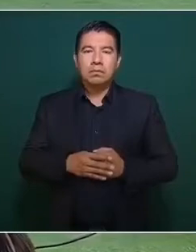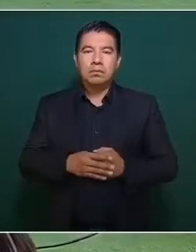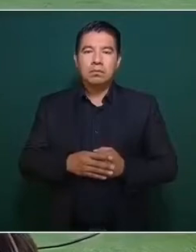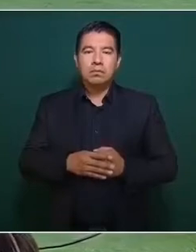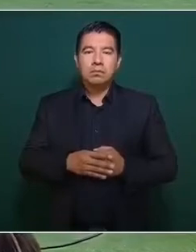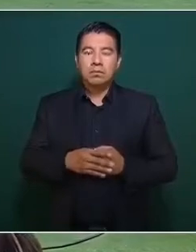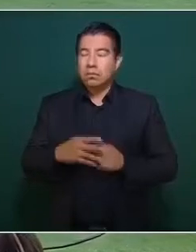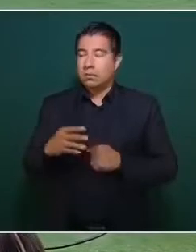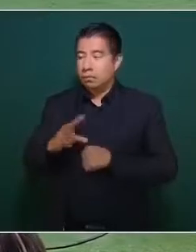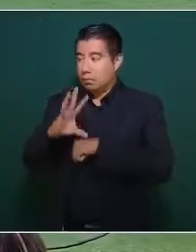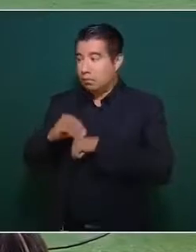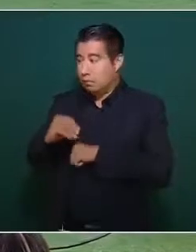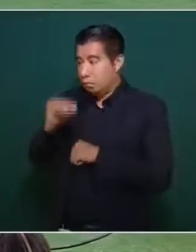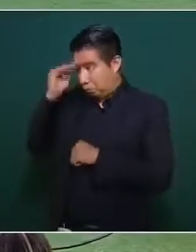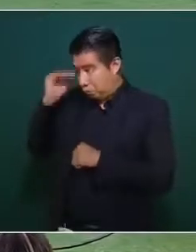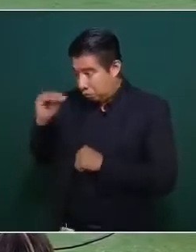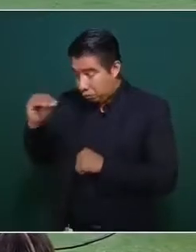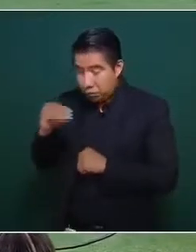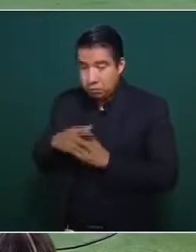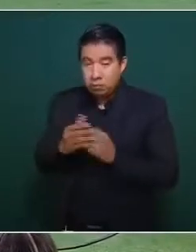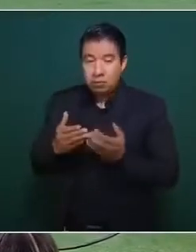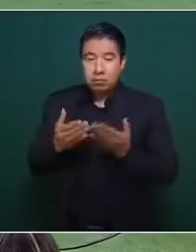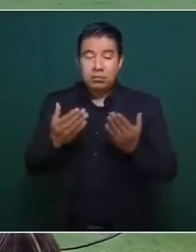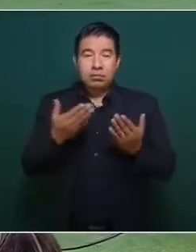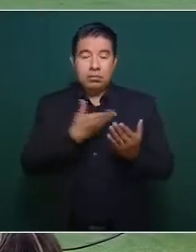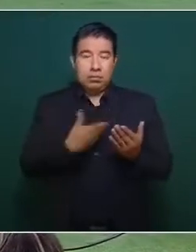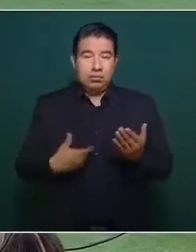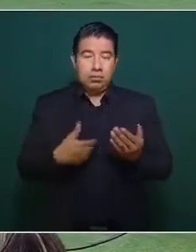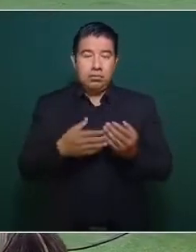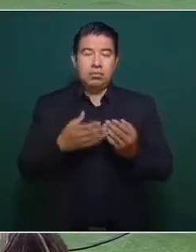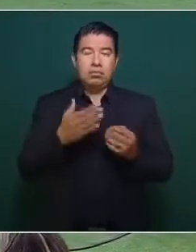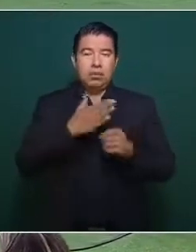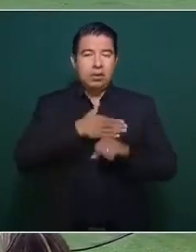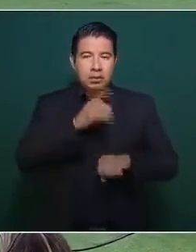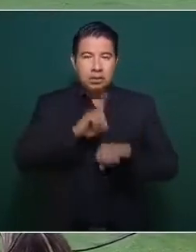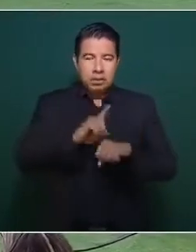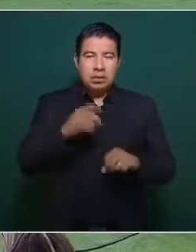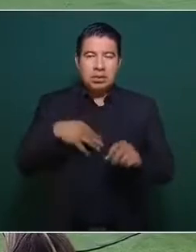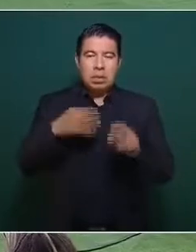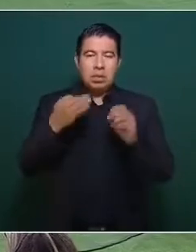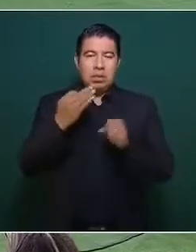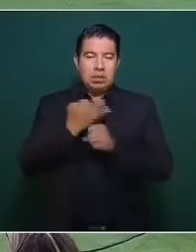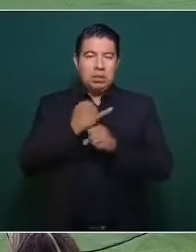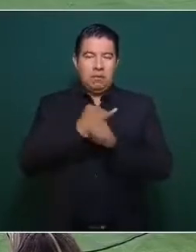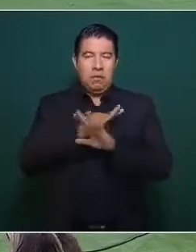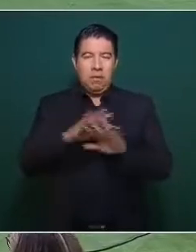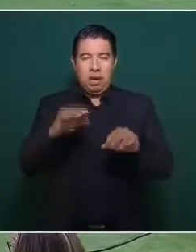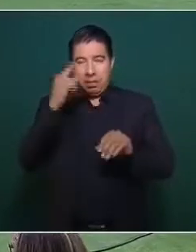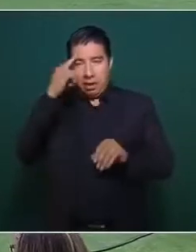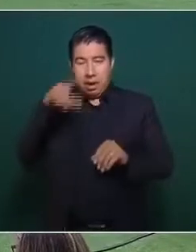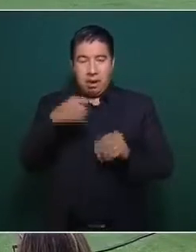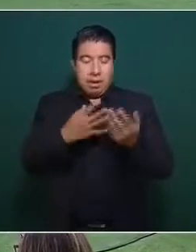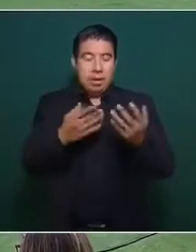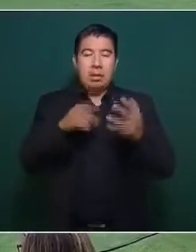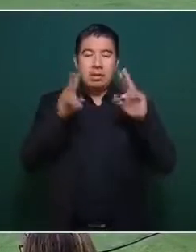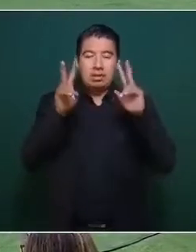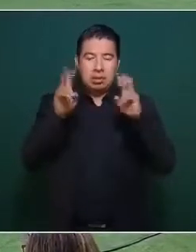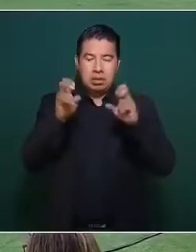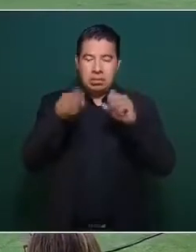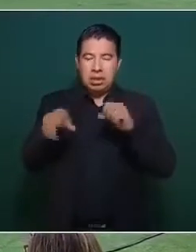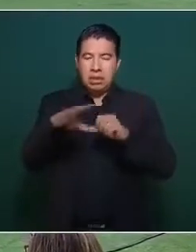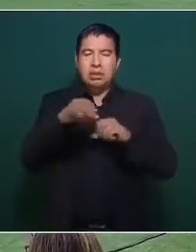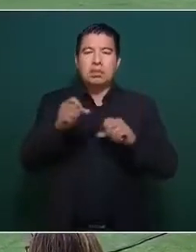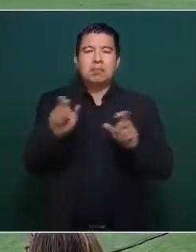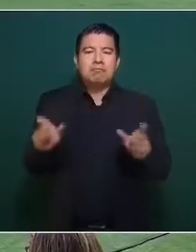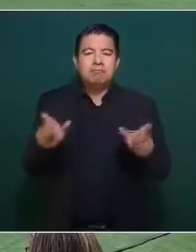Con su permiso, señor presidente, buenos días. Vamos a informar sobre la situación de seguridad pública en el estado de